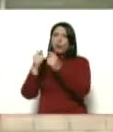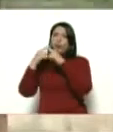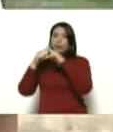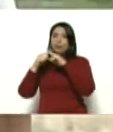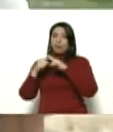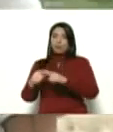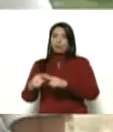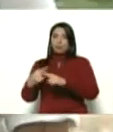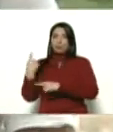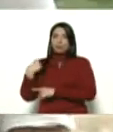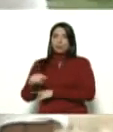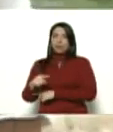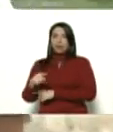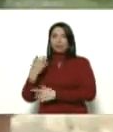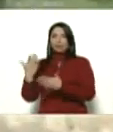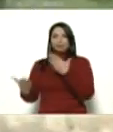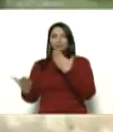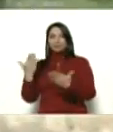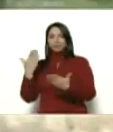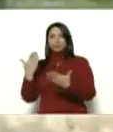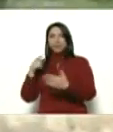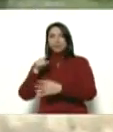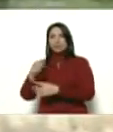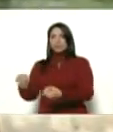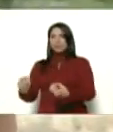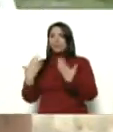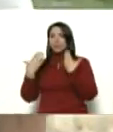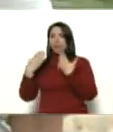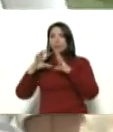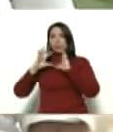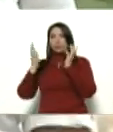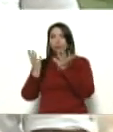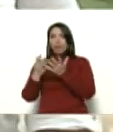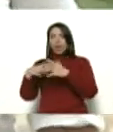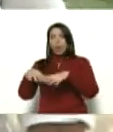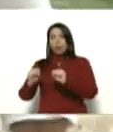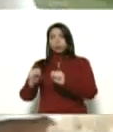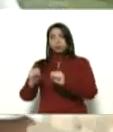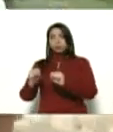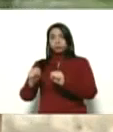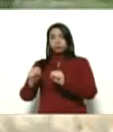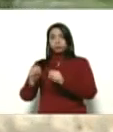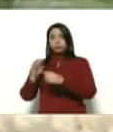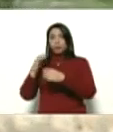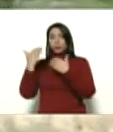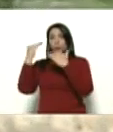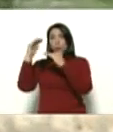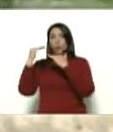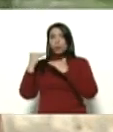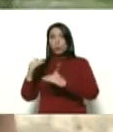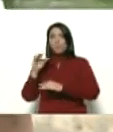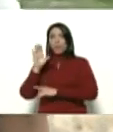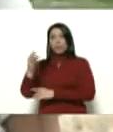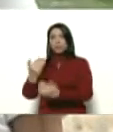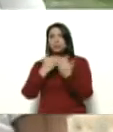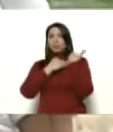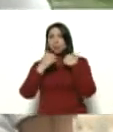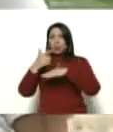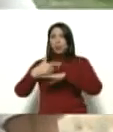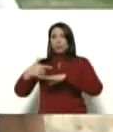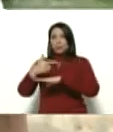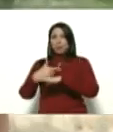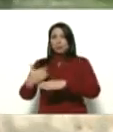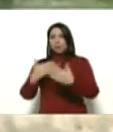tenemos con relación a esta pandemia mundial y que ocupemos el puesto de un país responsable con un gobierno